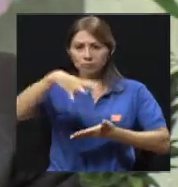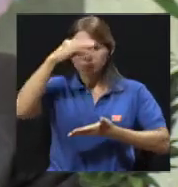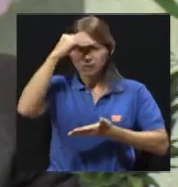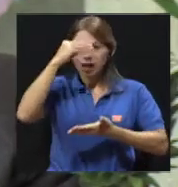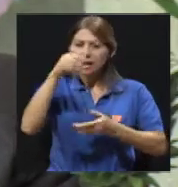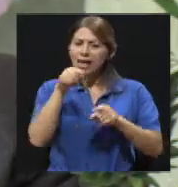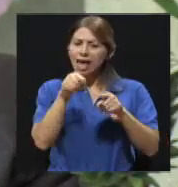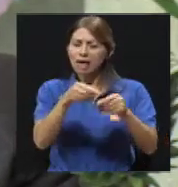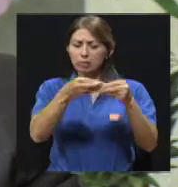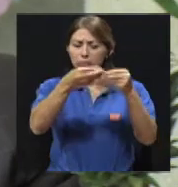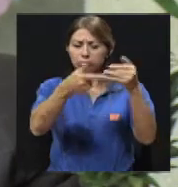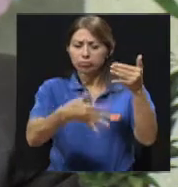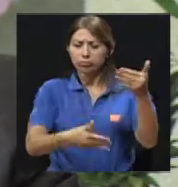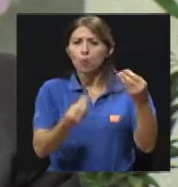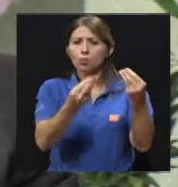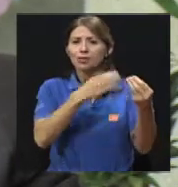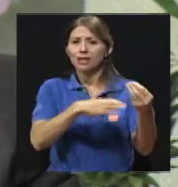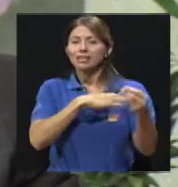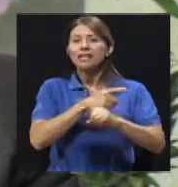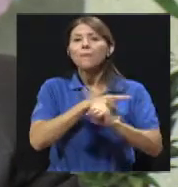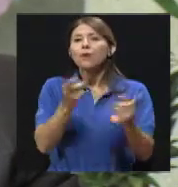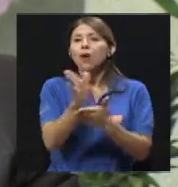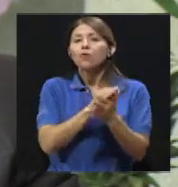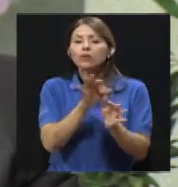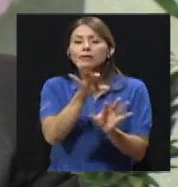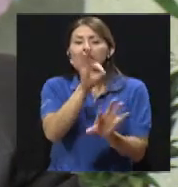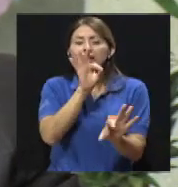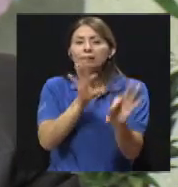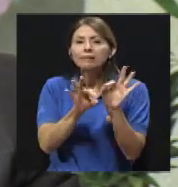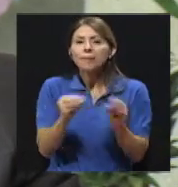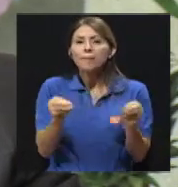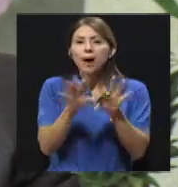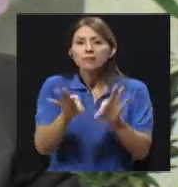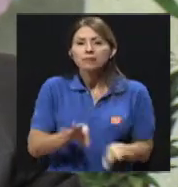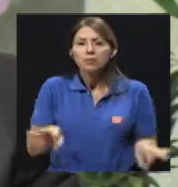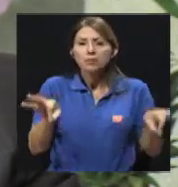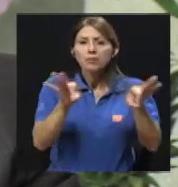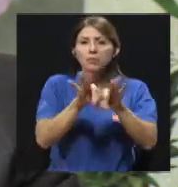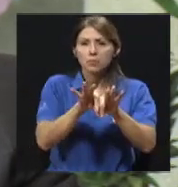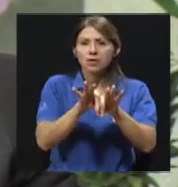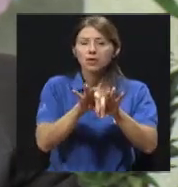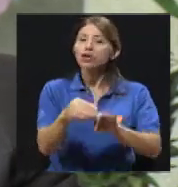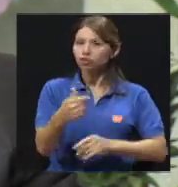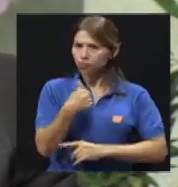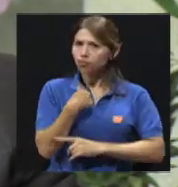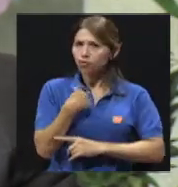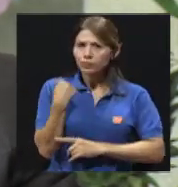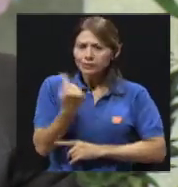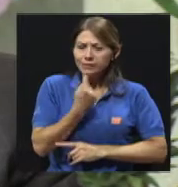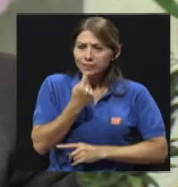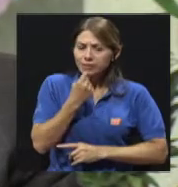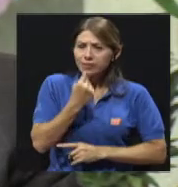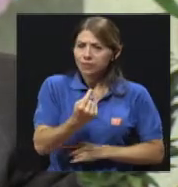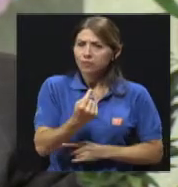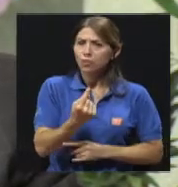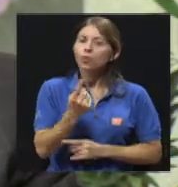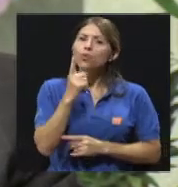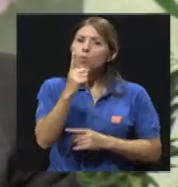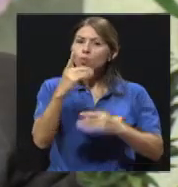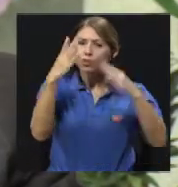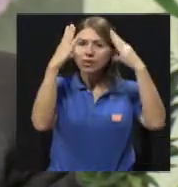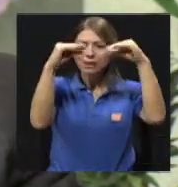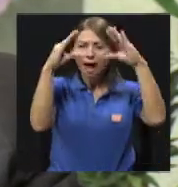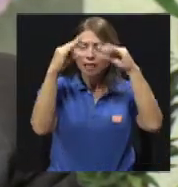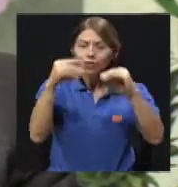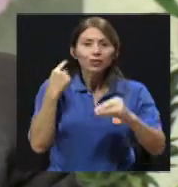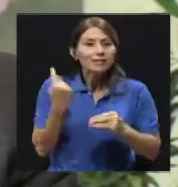predominantes en el diagnóstico de apendicitis aguda. Y yo soy un fiel defensor de que uno de los datos